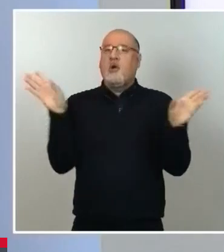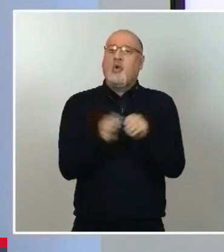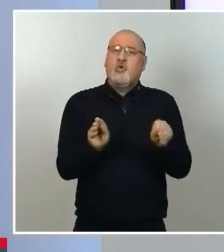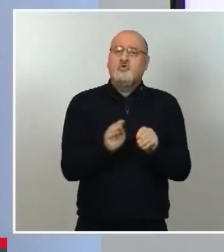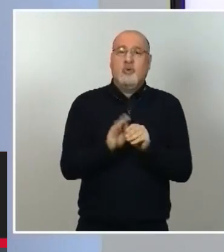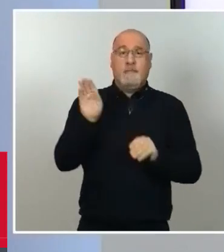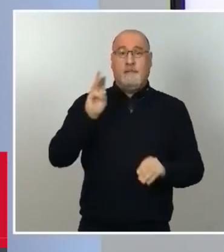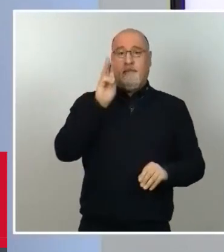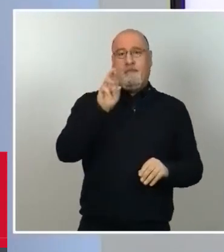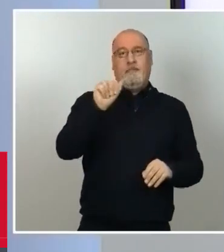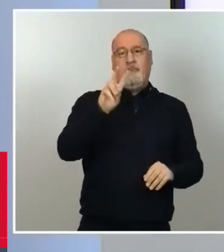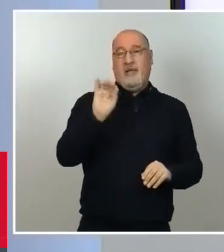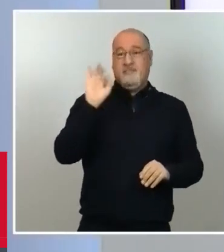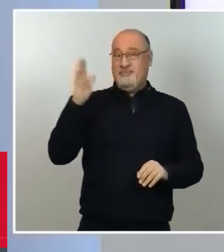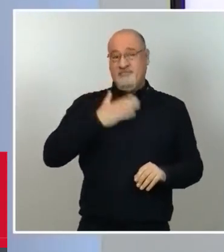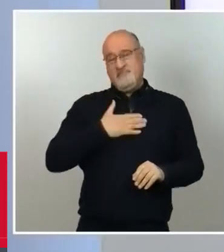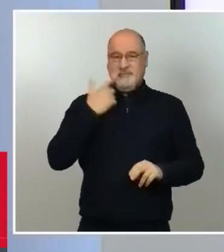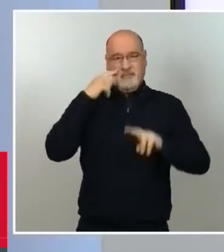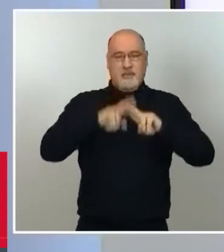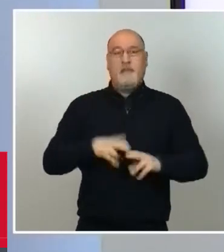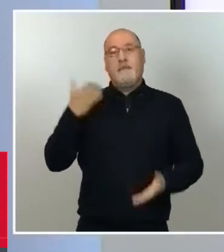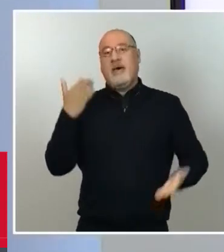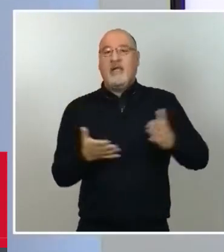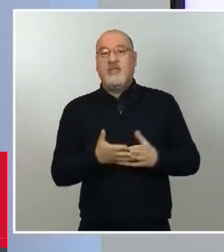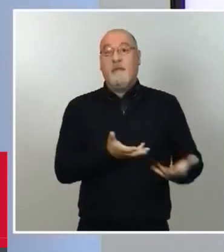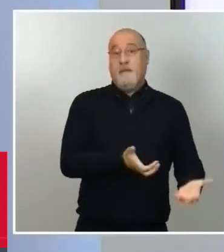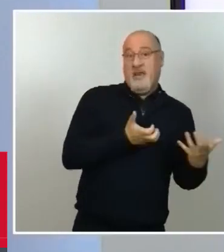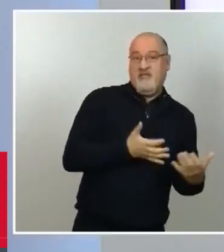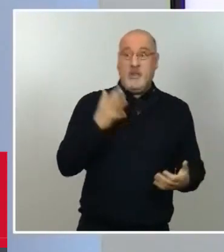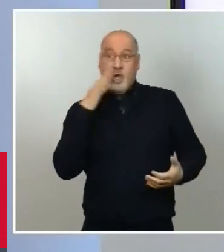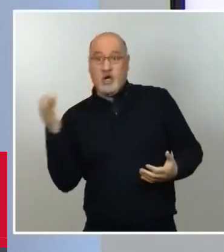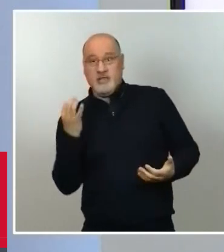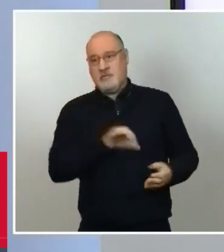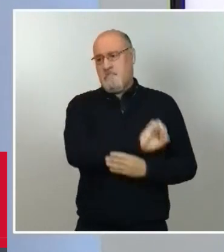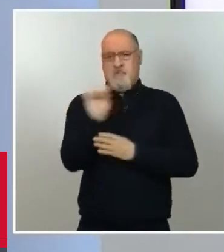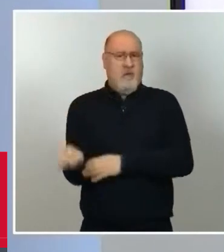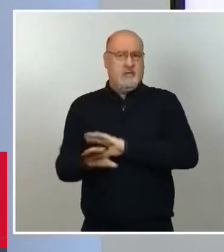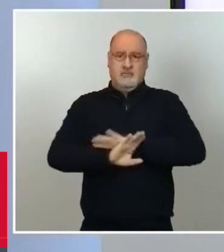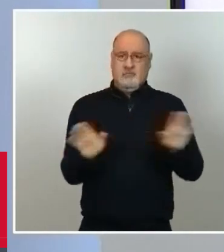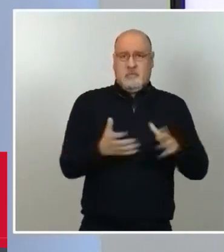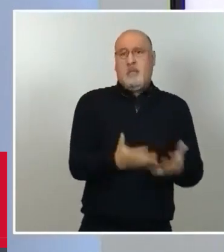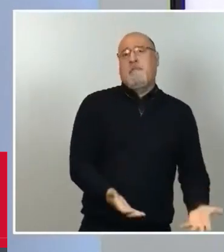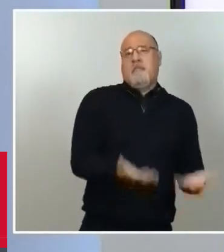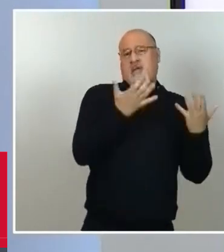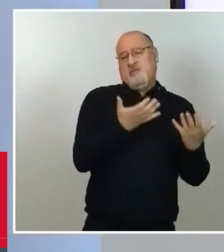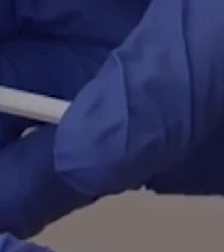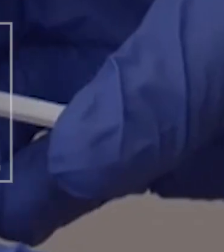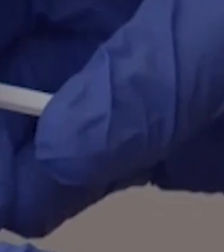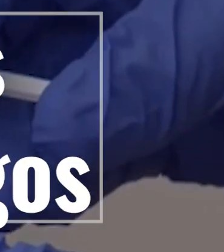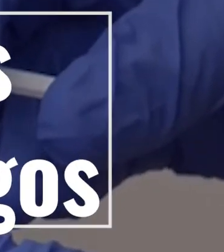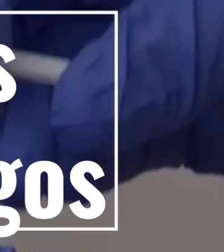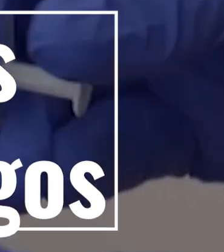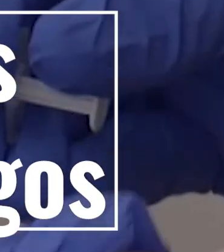El balance beneficio-riesgo de la vacuna continúa siendo favorable. Los beneficios compensan mucho con los riesgos de la vacuna.